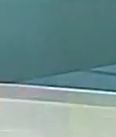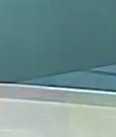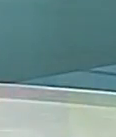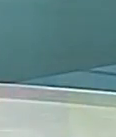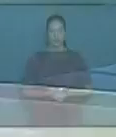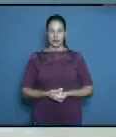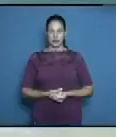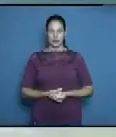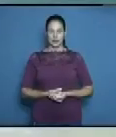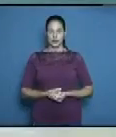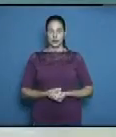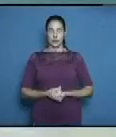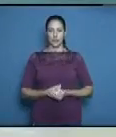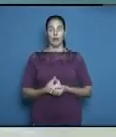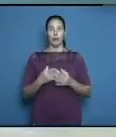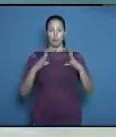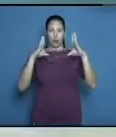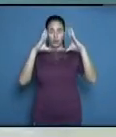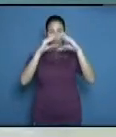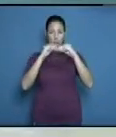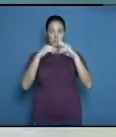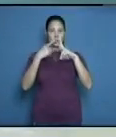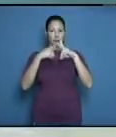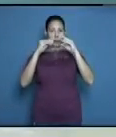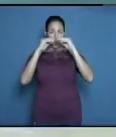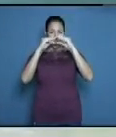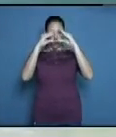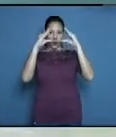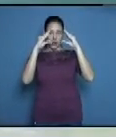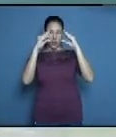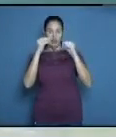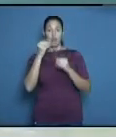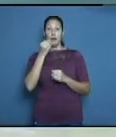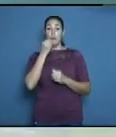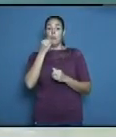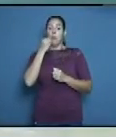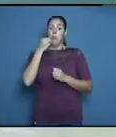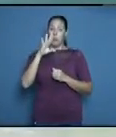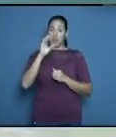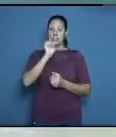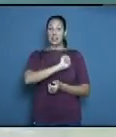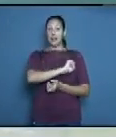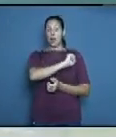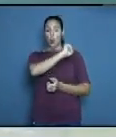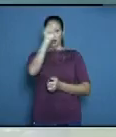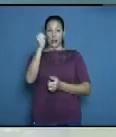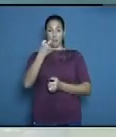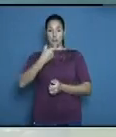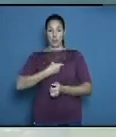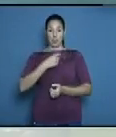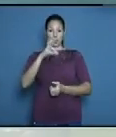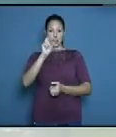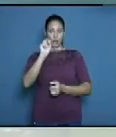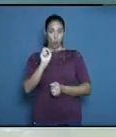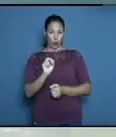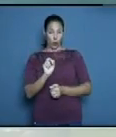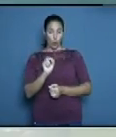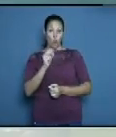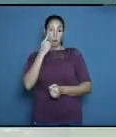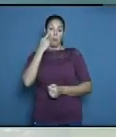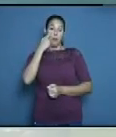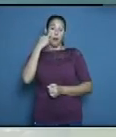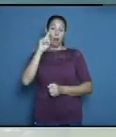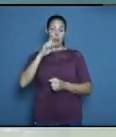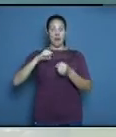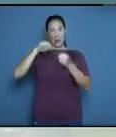Y en la noche y madrugada de hoy tendremos posibilidades de medalla de oro con el crucero Julio César La Cruz de la escuadra cubana de